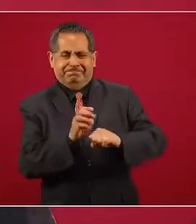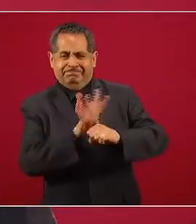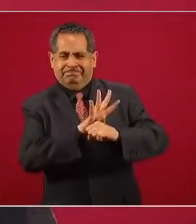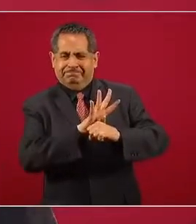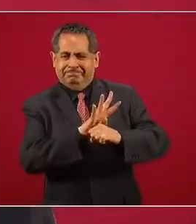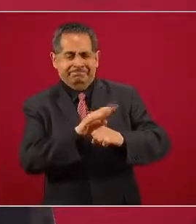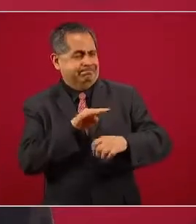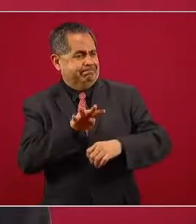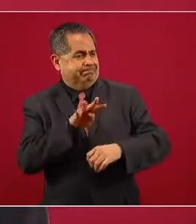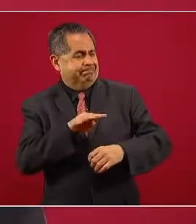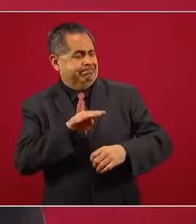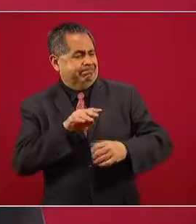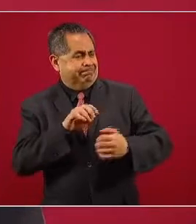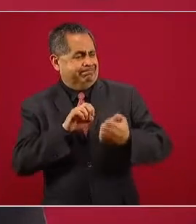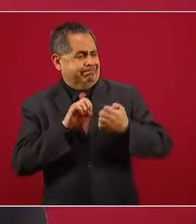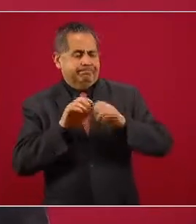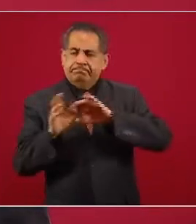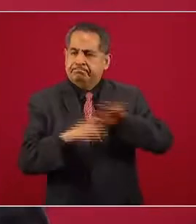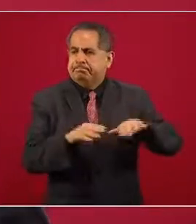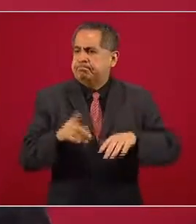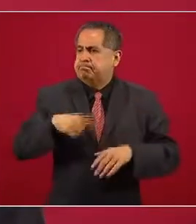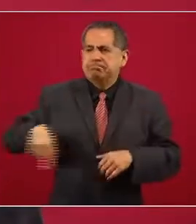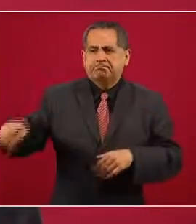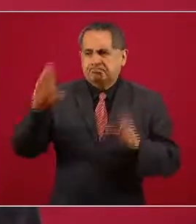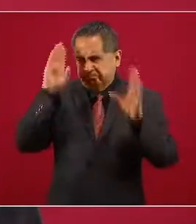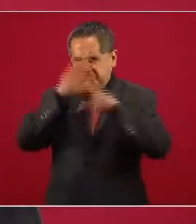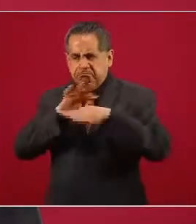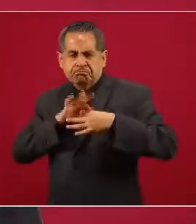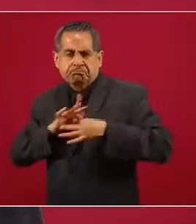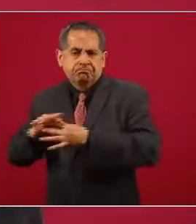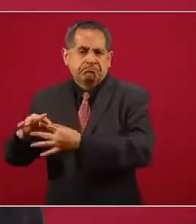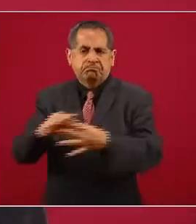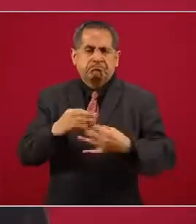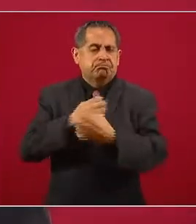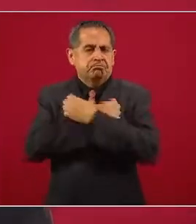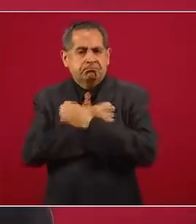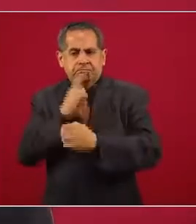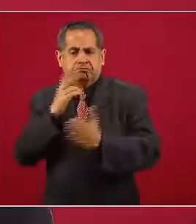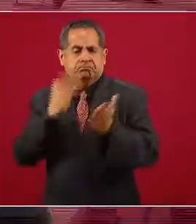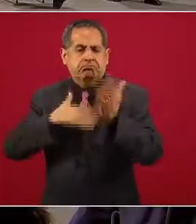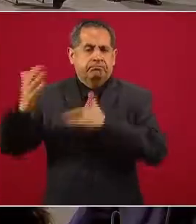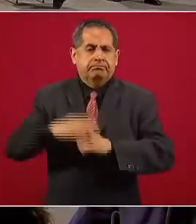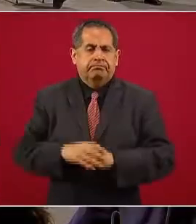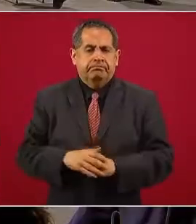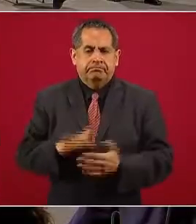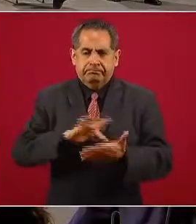para reconciliarnos por la educación. Gracias,